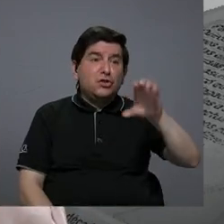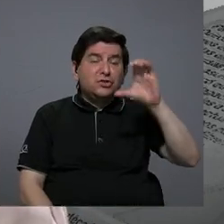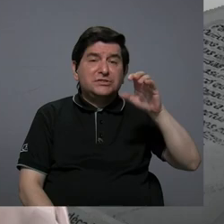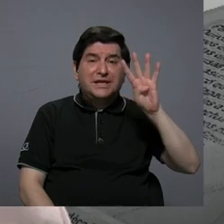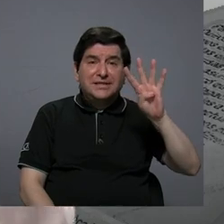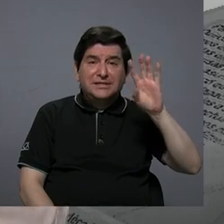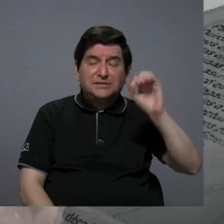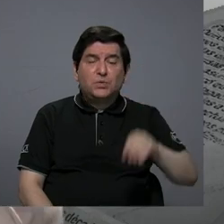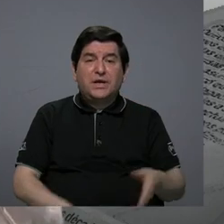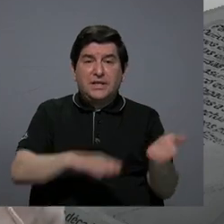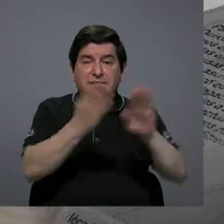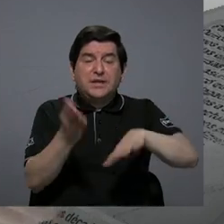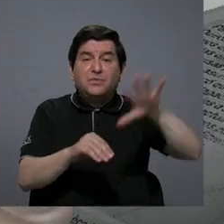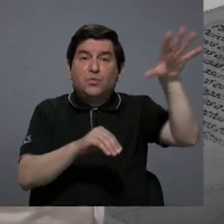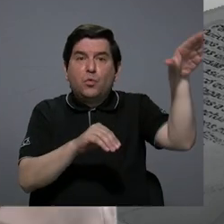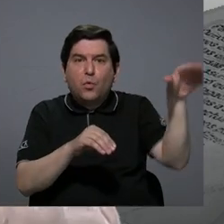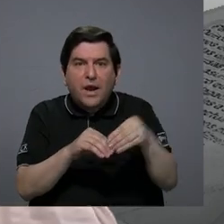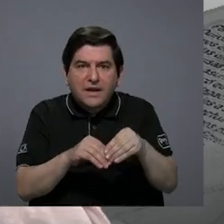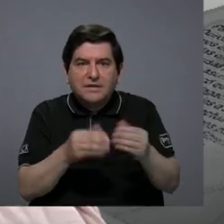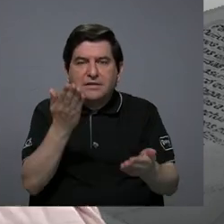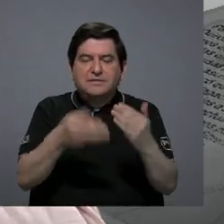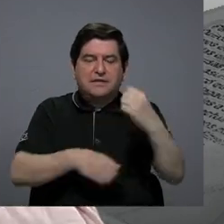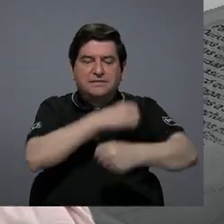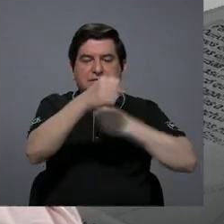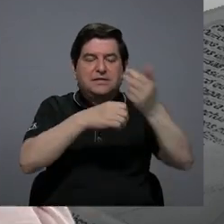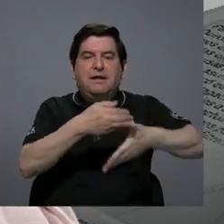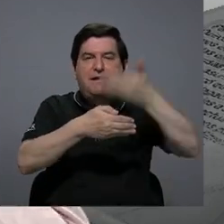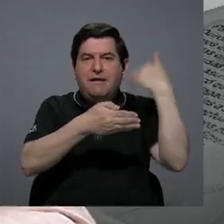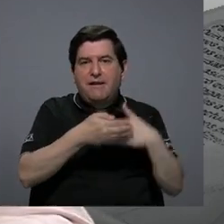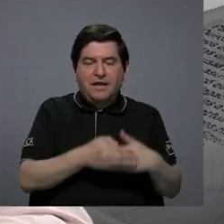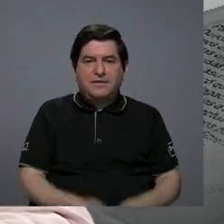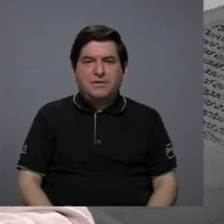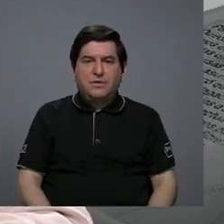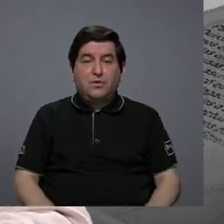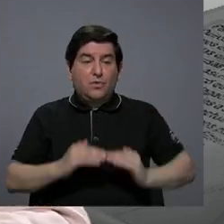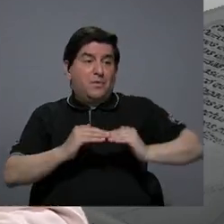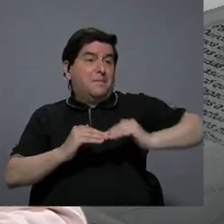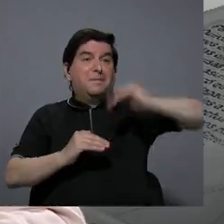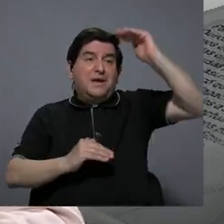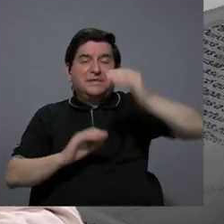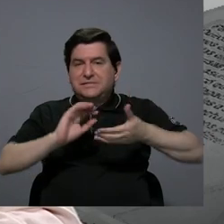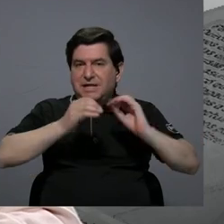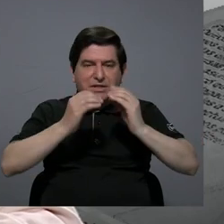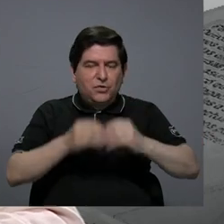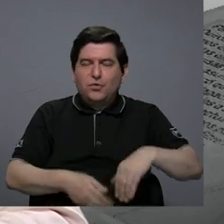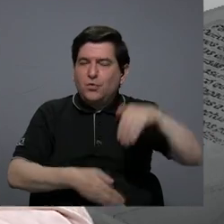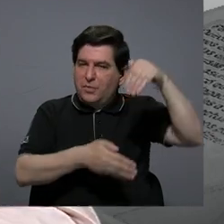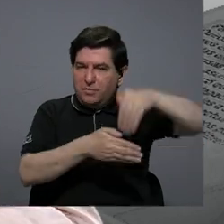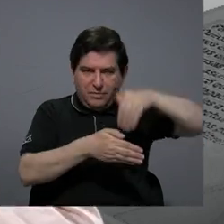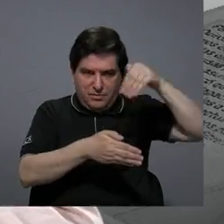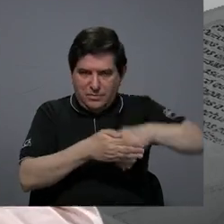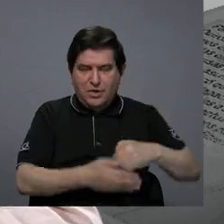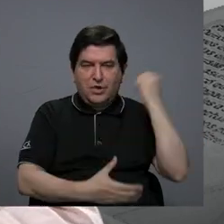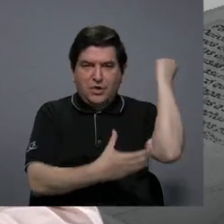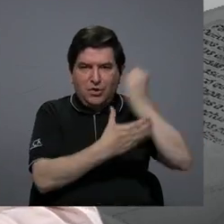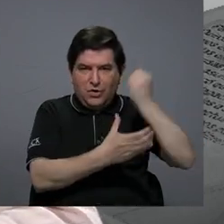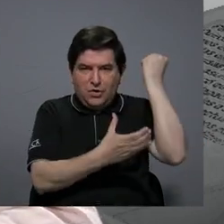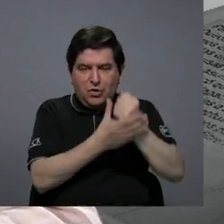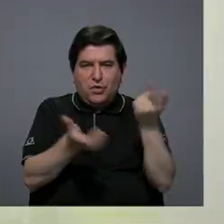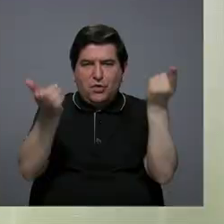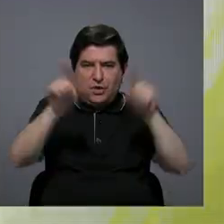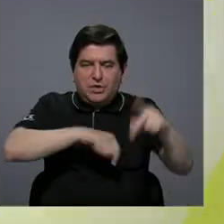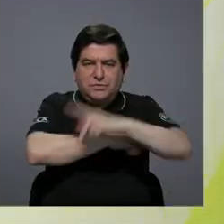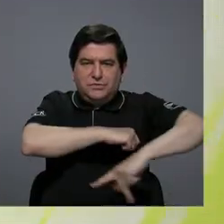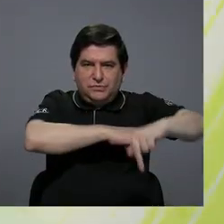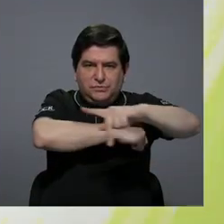muertes más que el año anterior. Es la mayor cifra contabilizada por homicidios ocurridos